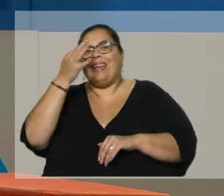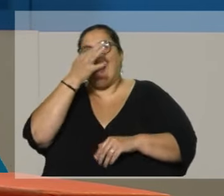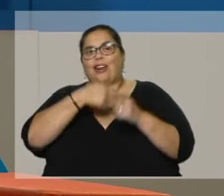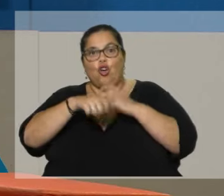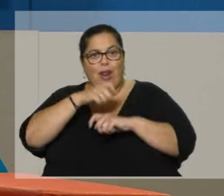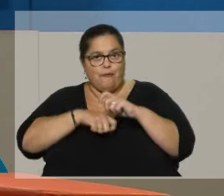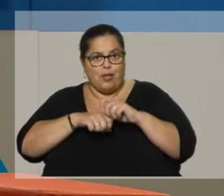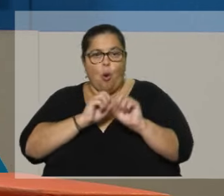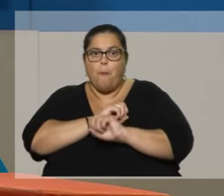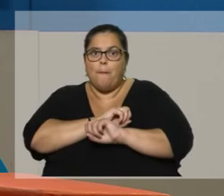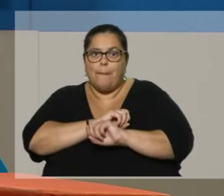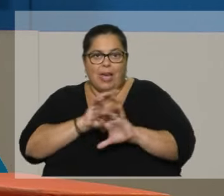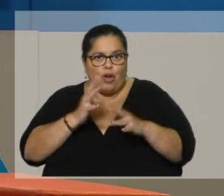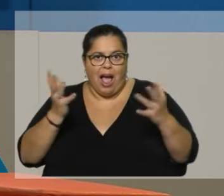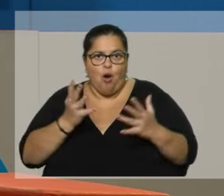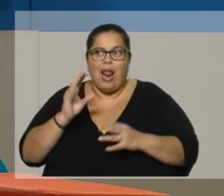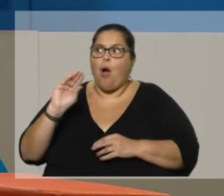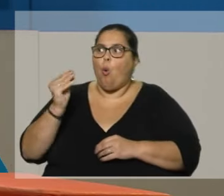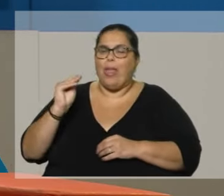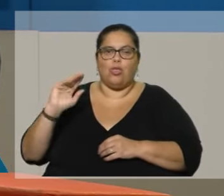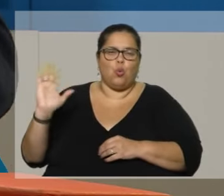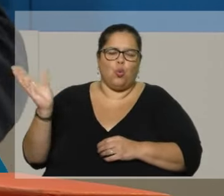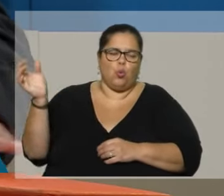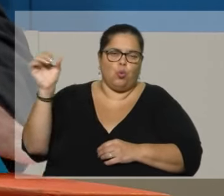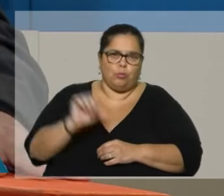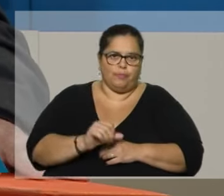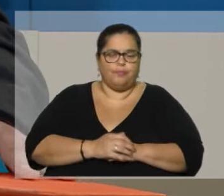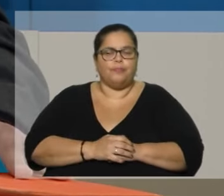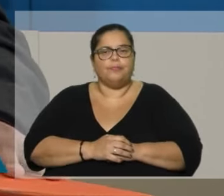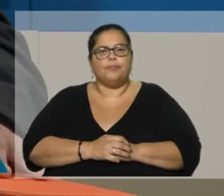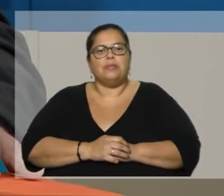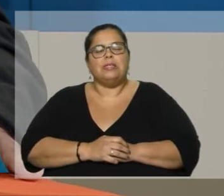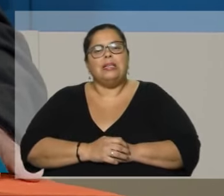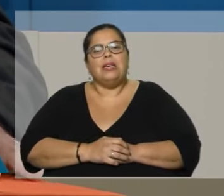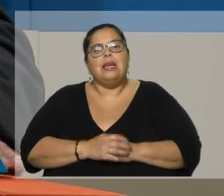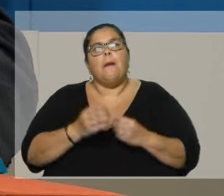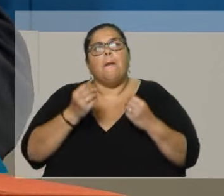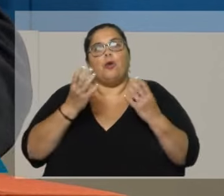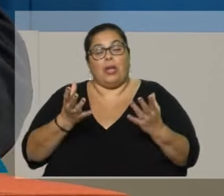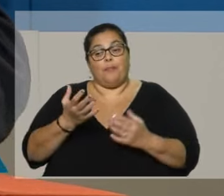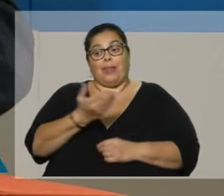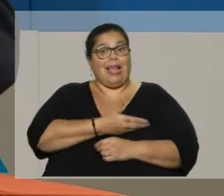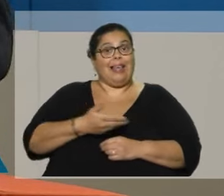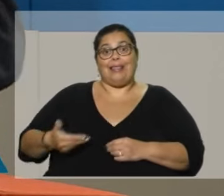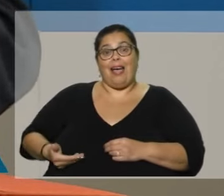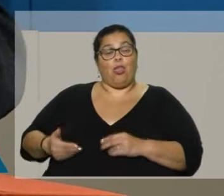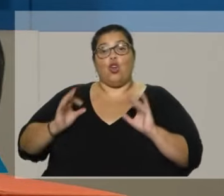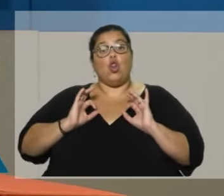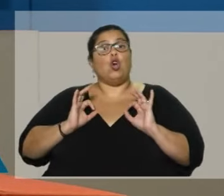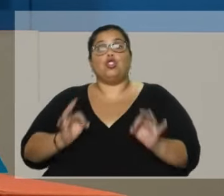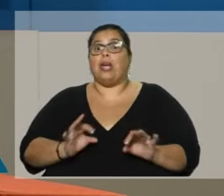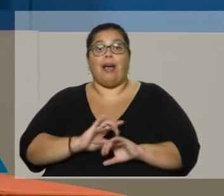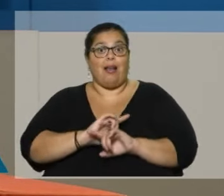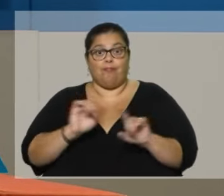flagelando a la juventud de nuestro país. Y es que donde el Estado no llega, llegan las bandas